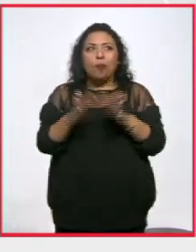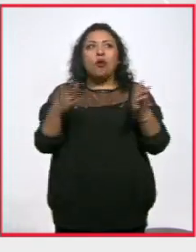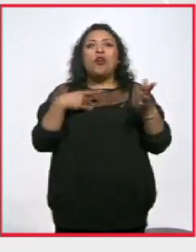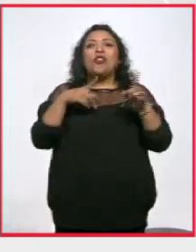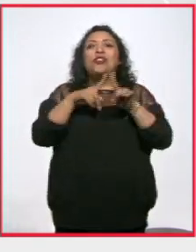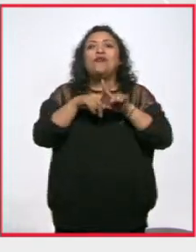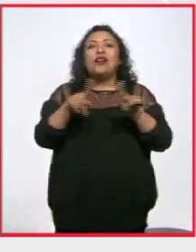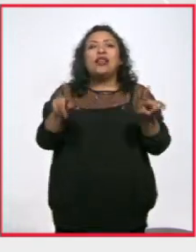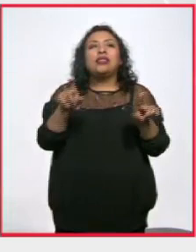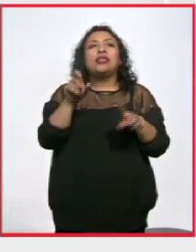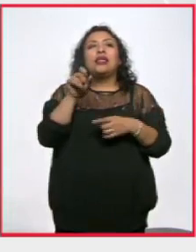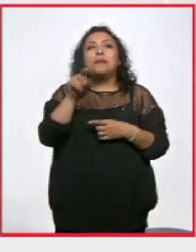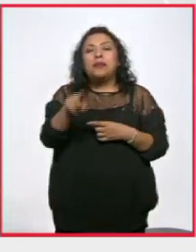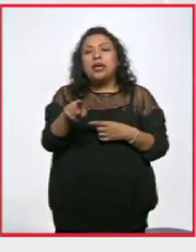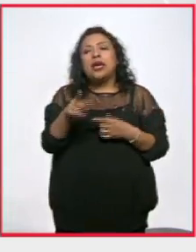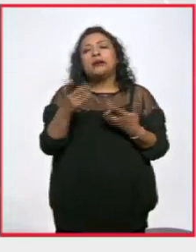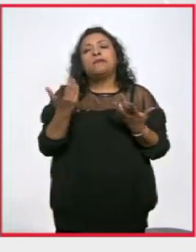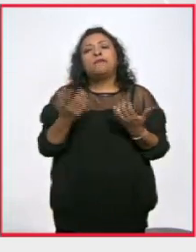era diferente